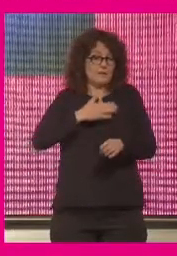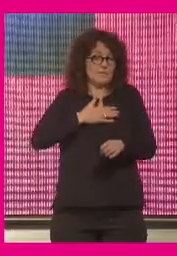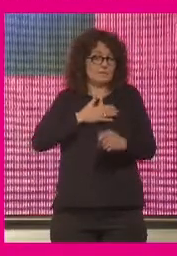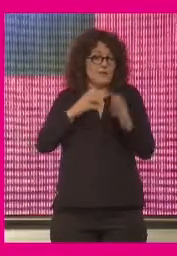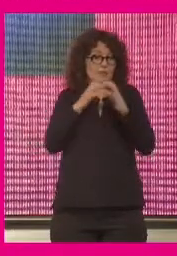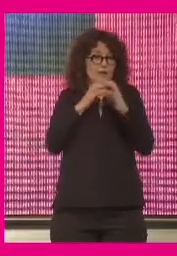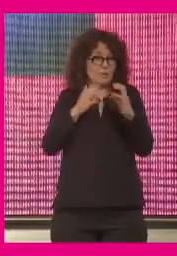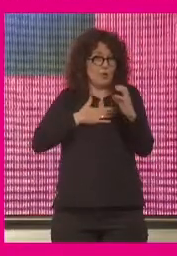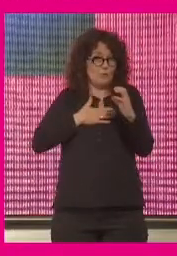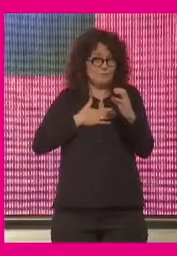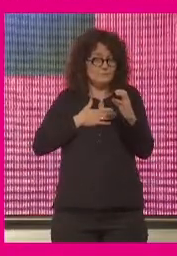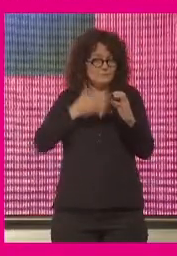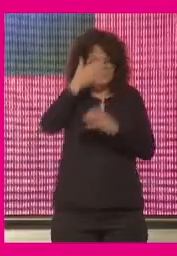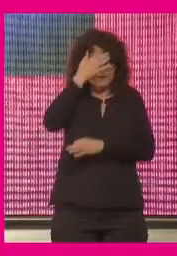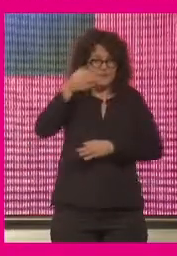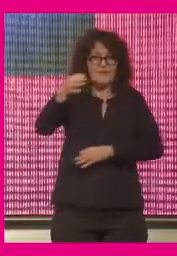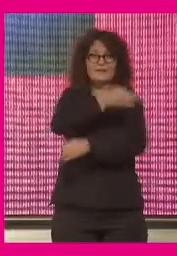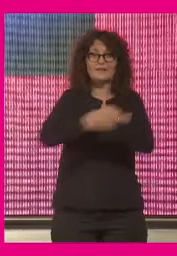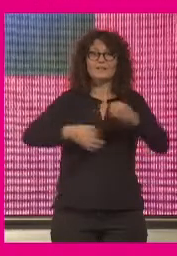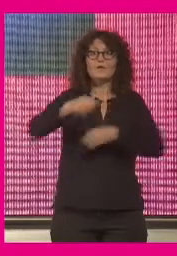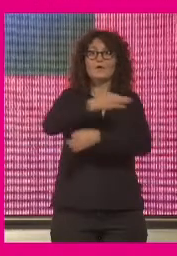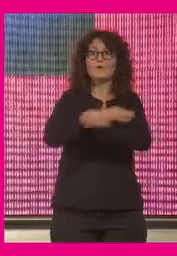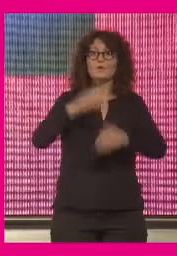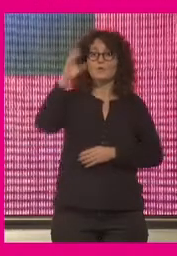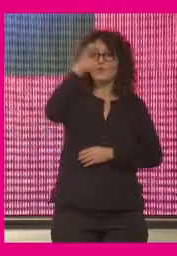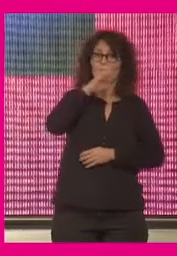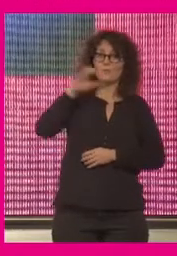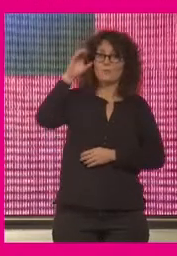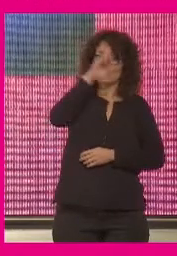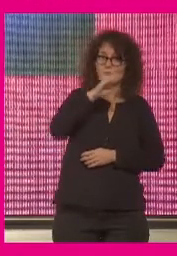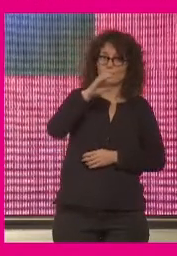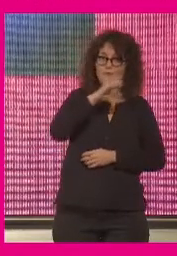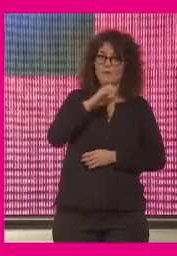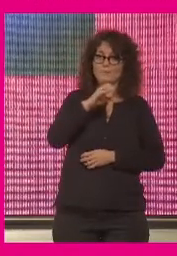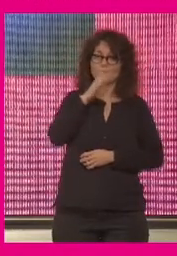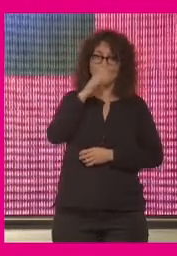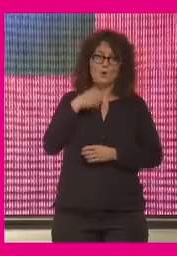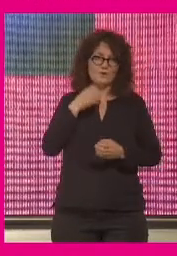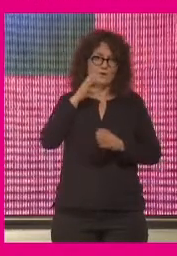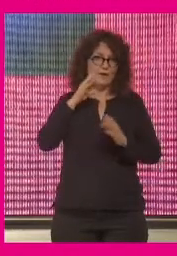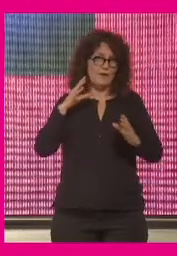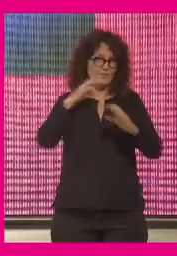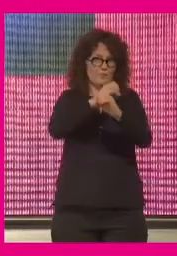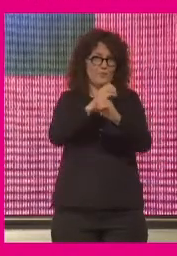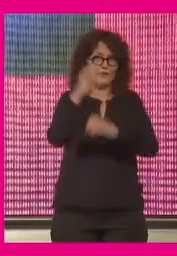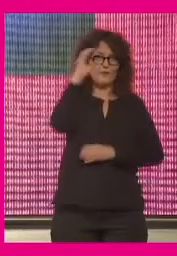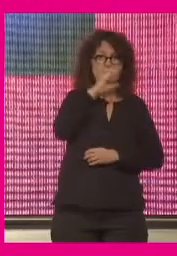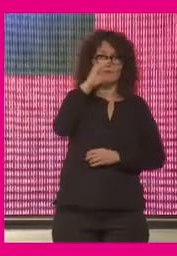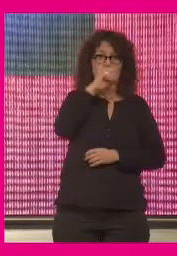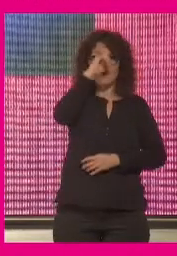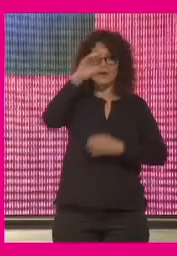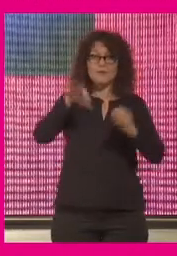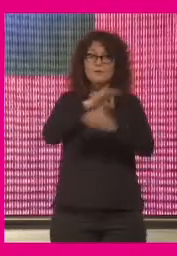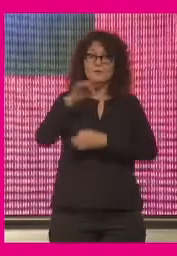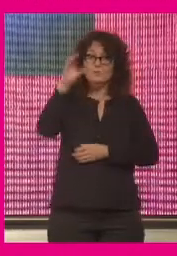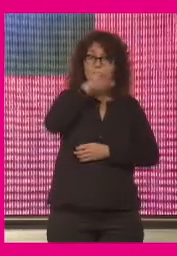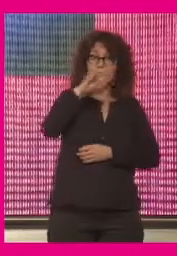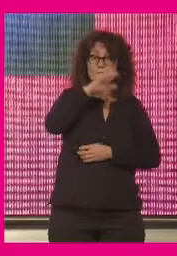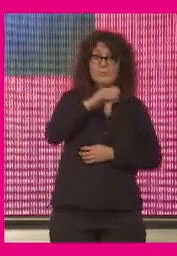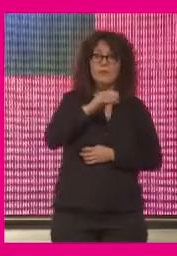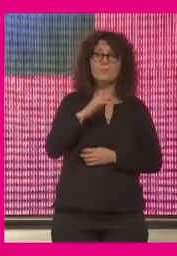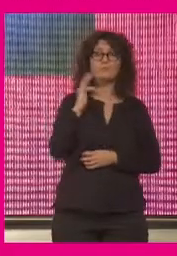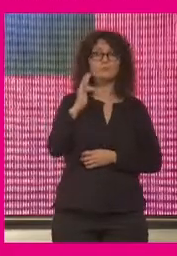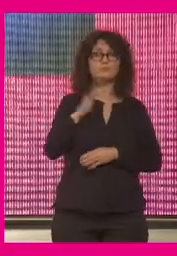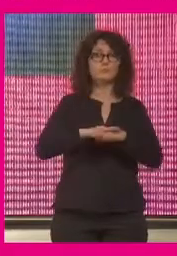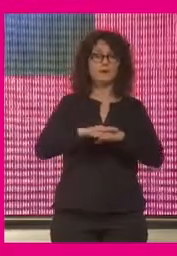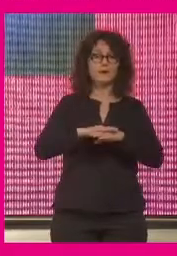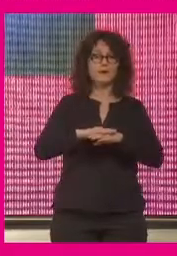cerebro es neurociencia digamos por seguir dándole el perfil científico la especie humana es muy buena para afrontar problemas